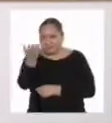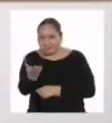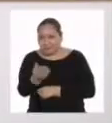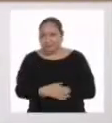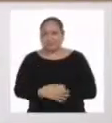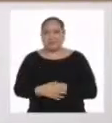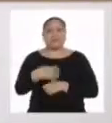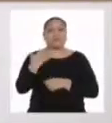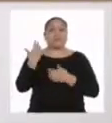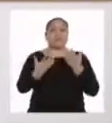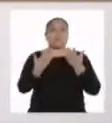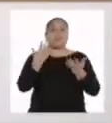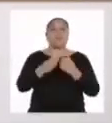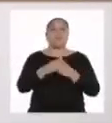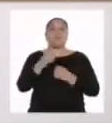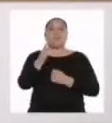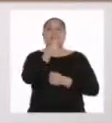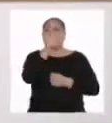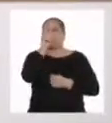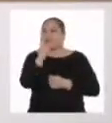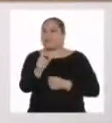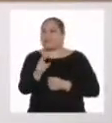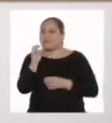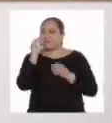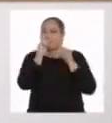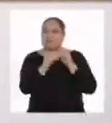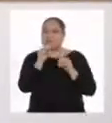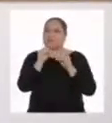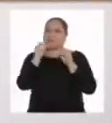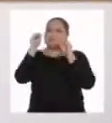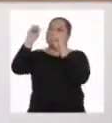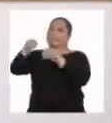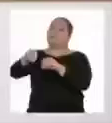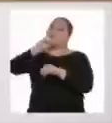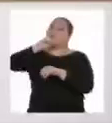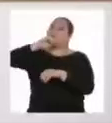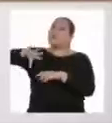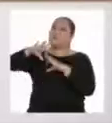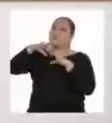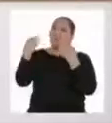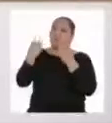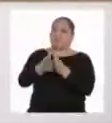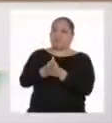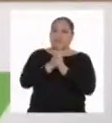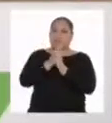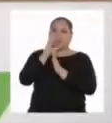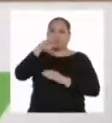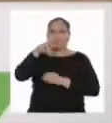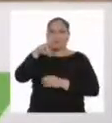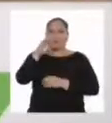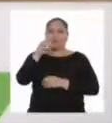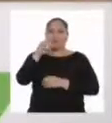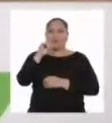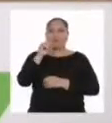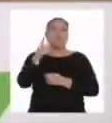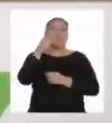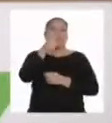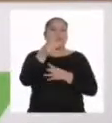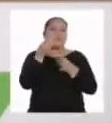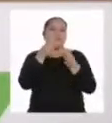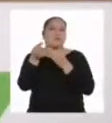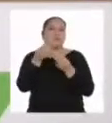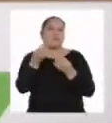chicos, seguramente alguien por ahí le planteó a su familia pedir un crédito. ¿Llegaron a